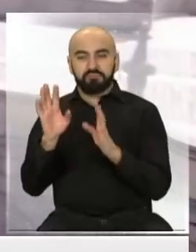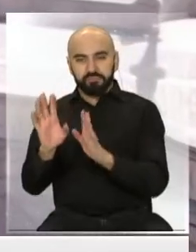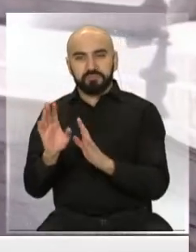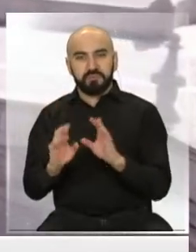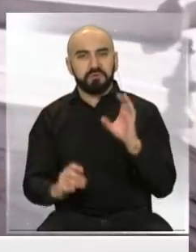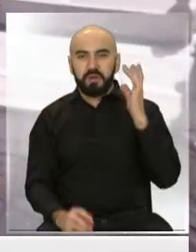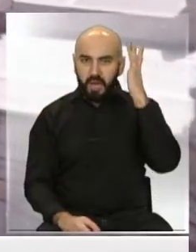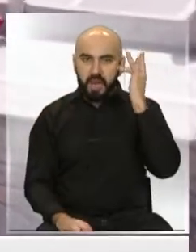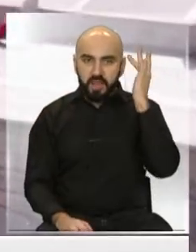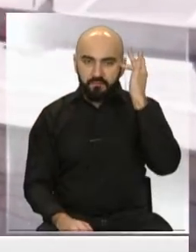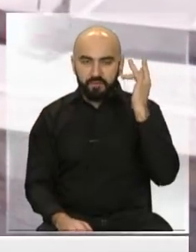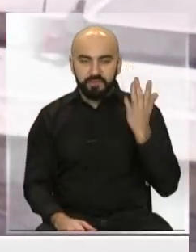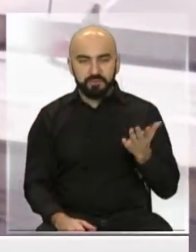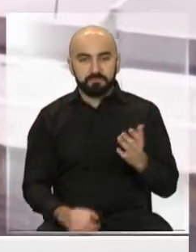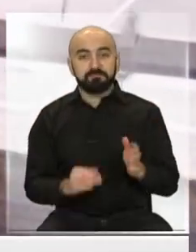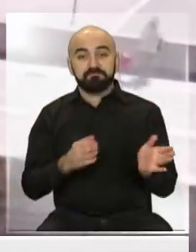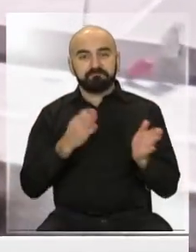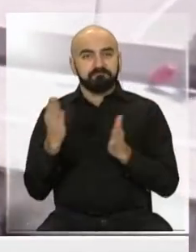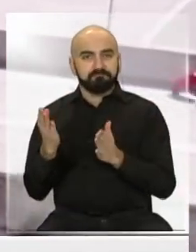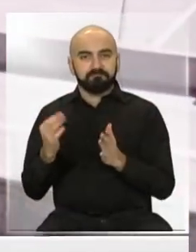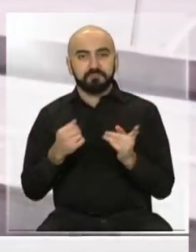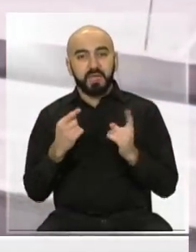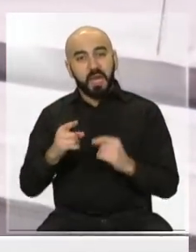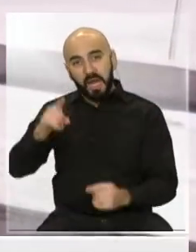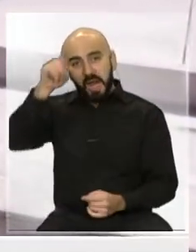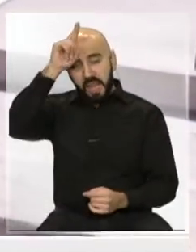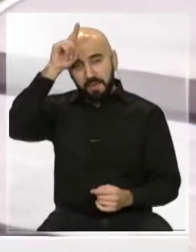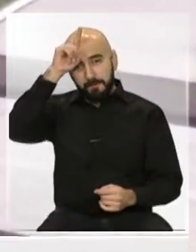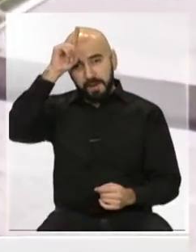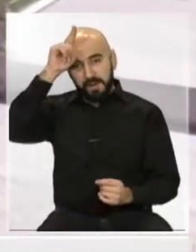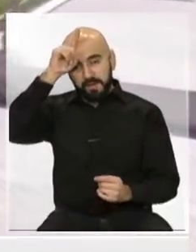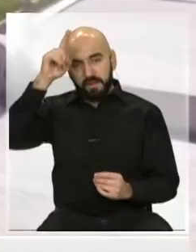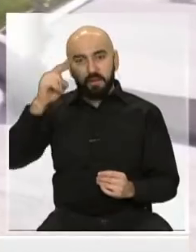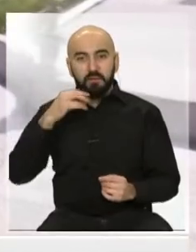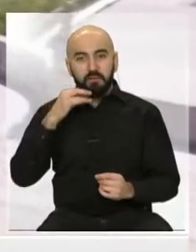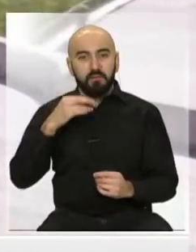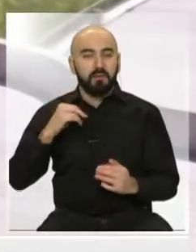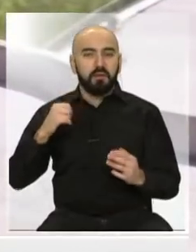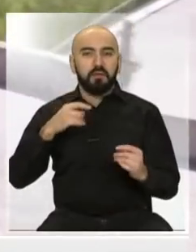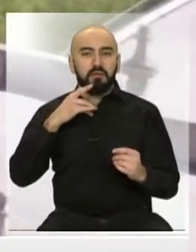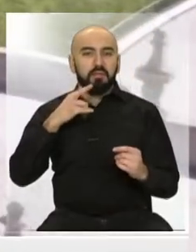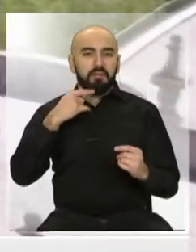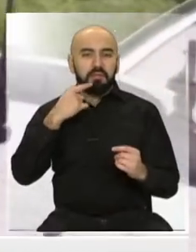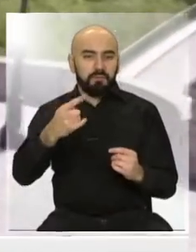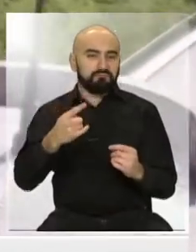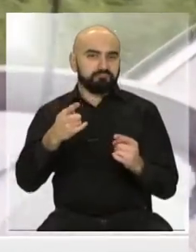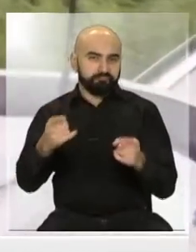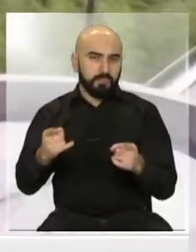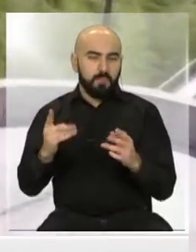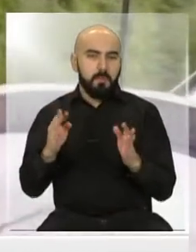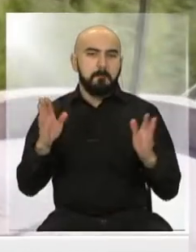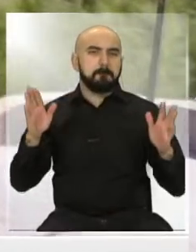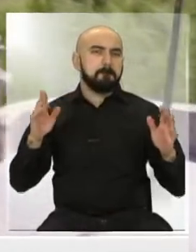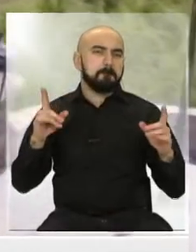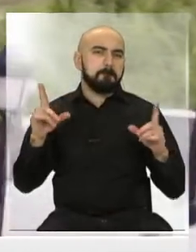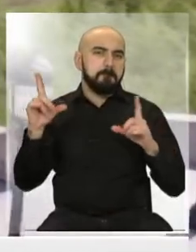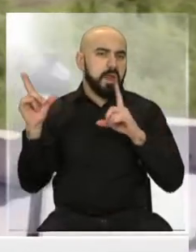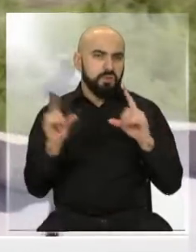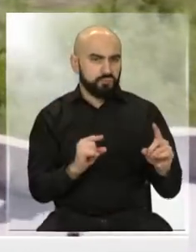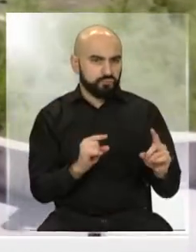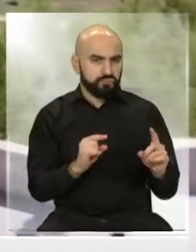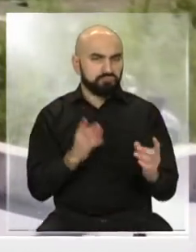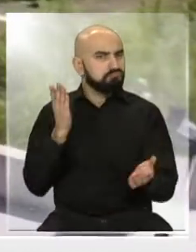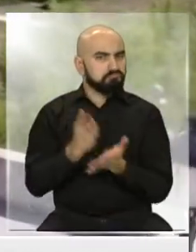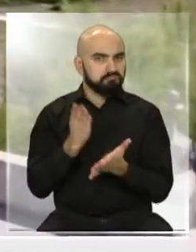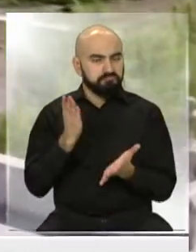Y fíjate que Alemania, que redujo las medidas de confinamiento, digamos, más absolutas, se